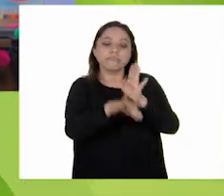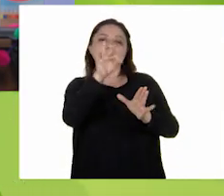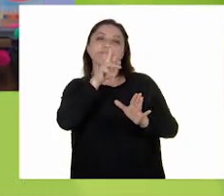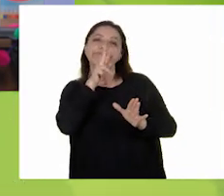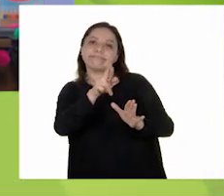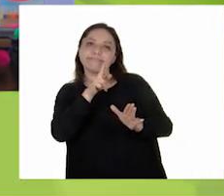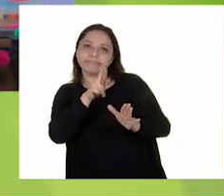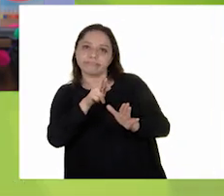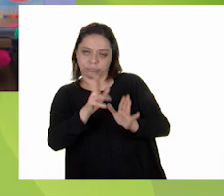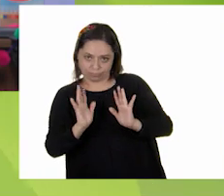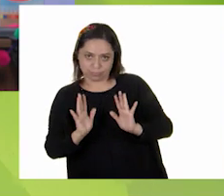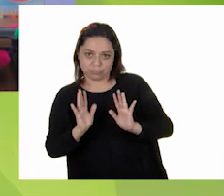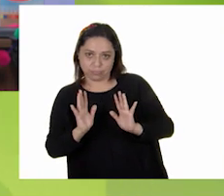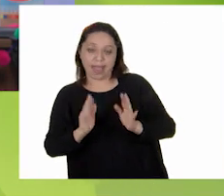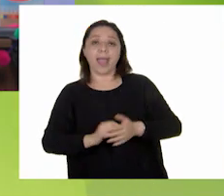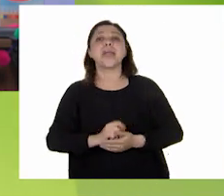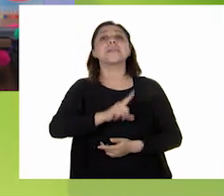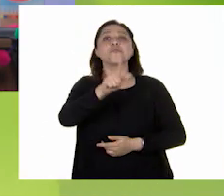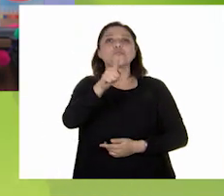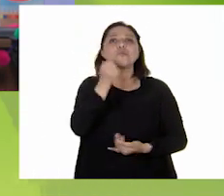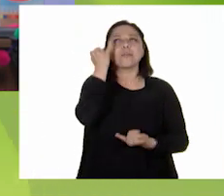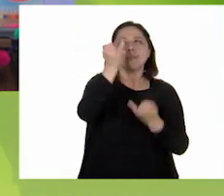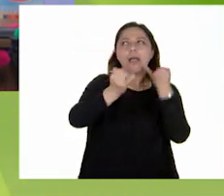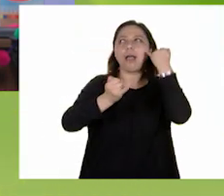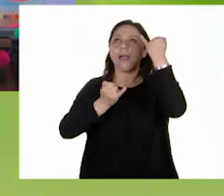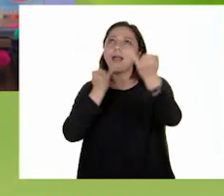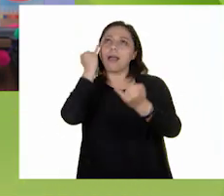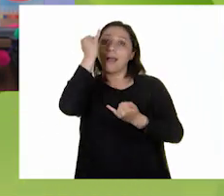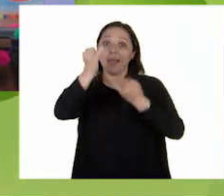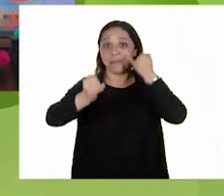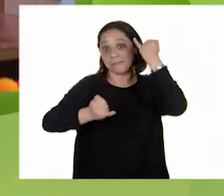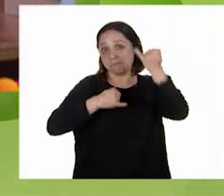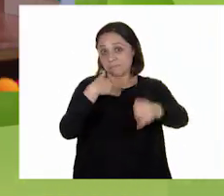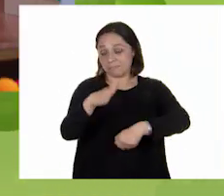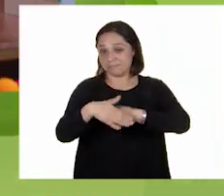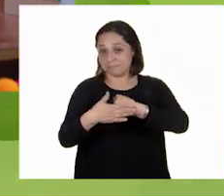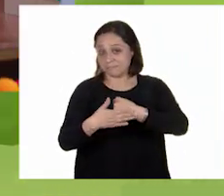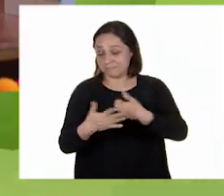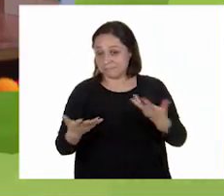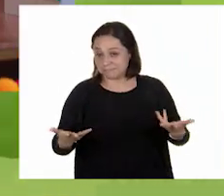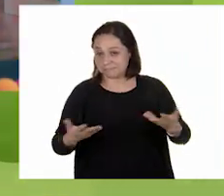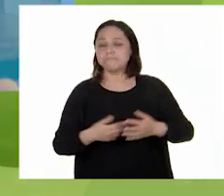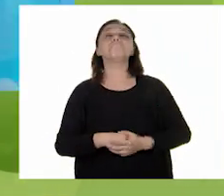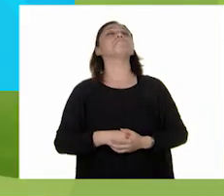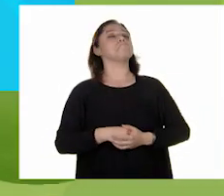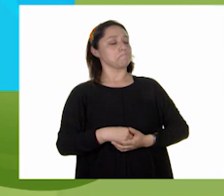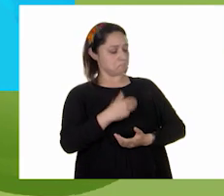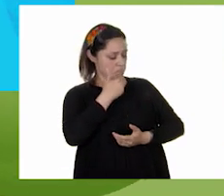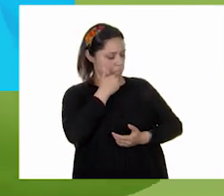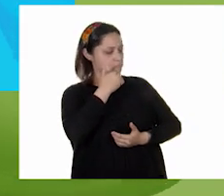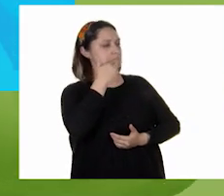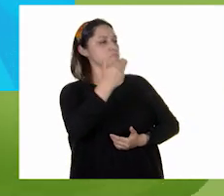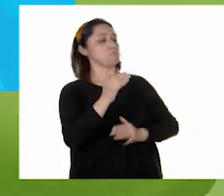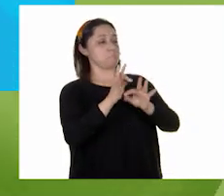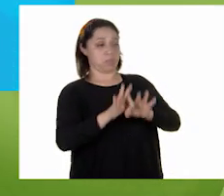preguntas y así crear nuevas ideas o incluso nuevas preguntas. Elemental, mi querida Celeste.